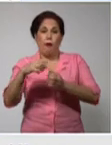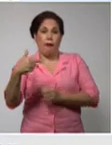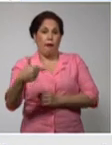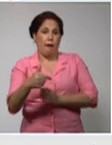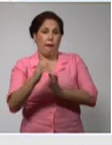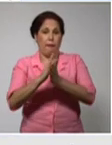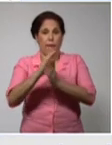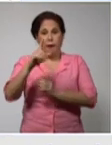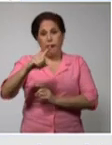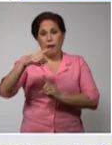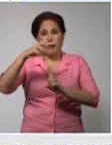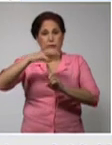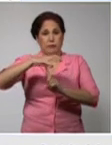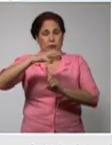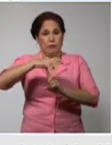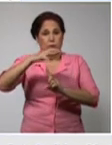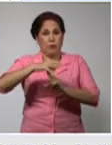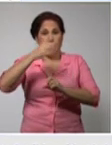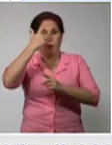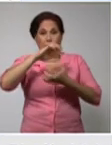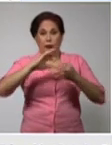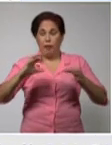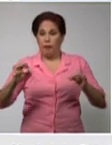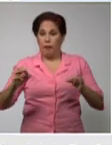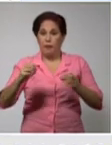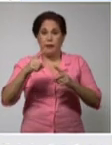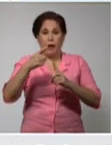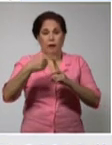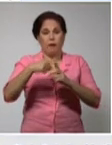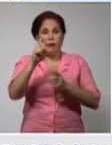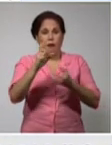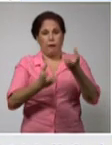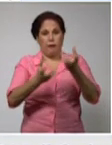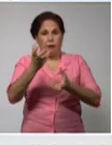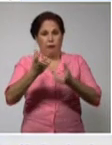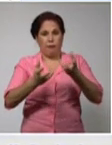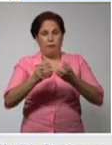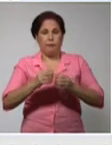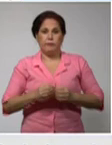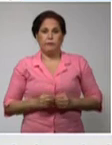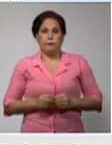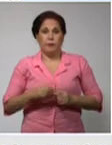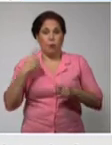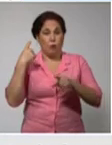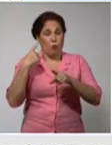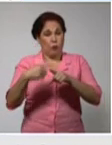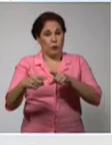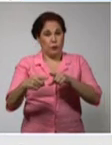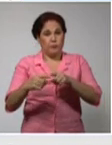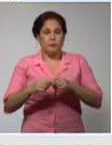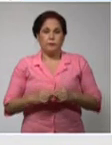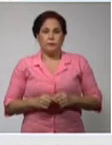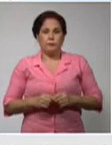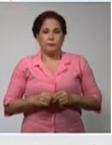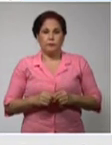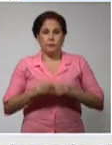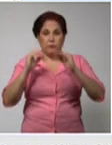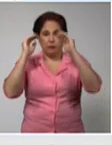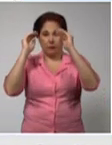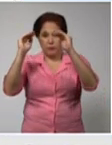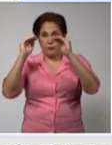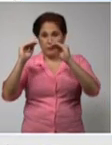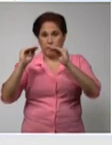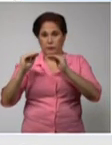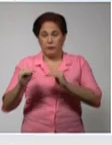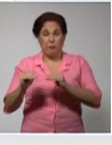San Cristóbal, Artemisa y Candelaria. Y por último, en el orden de las provincias